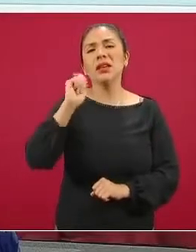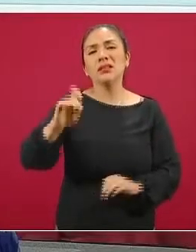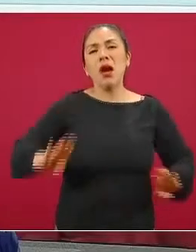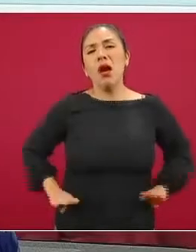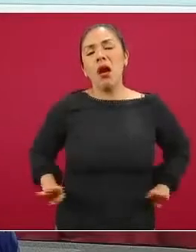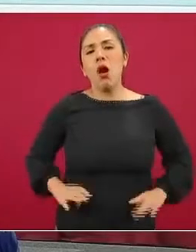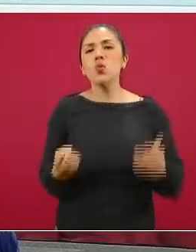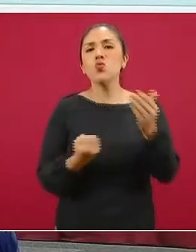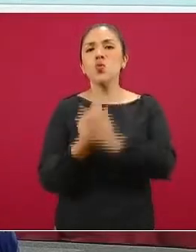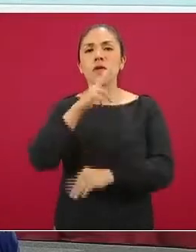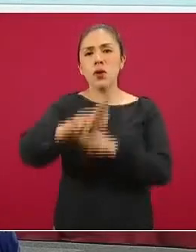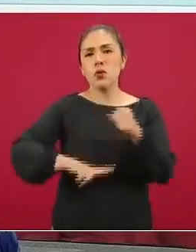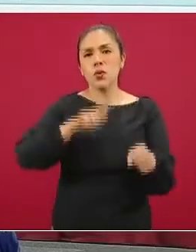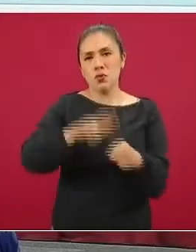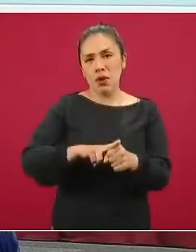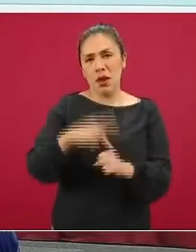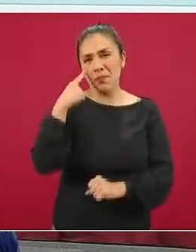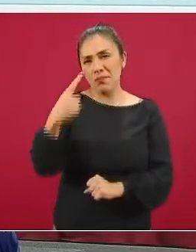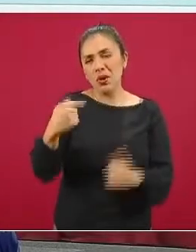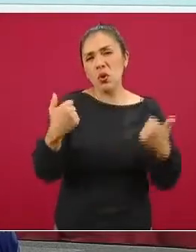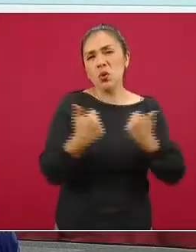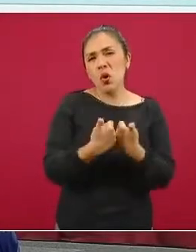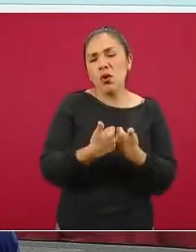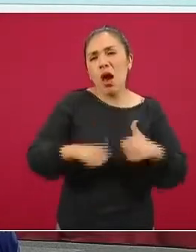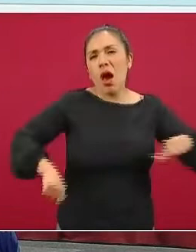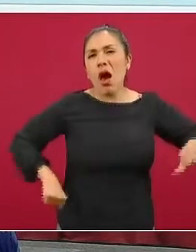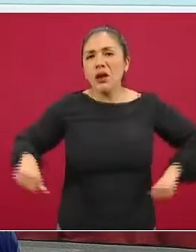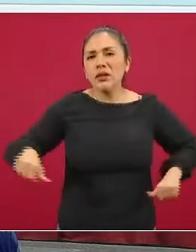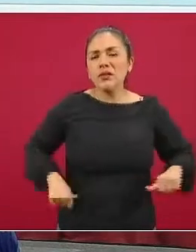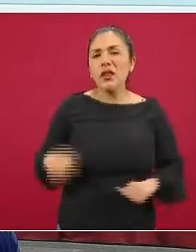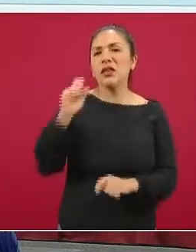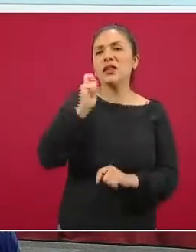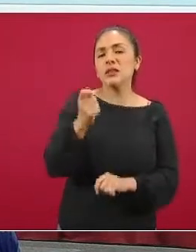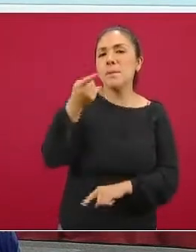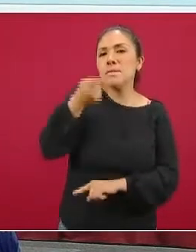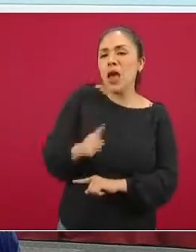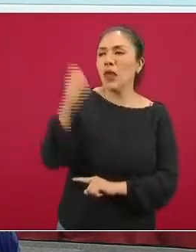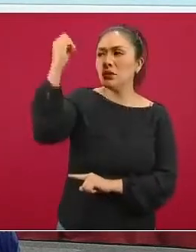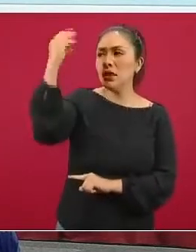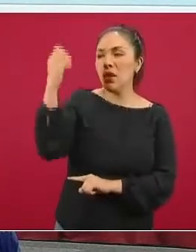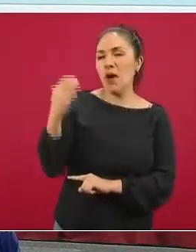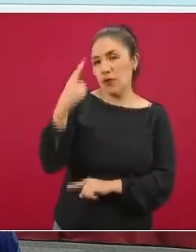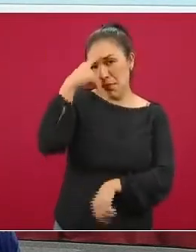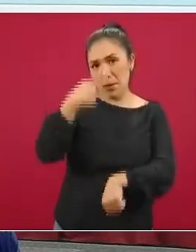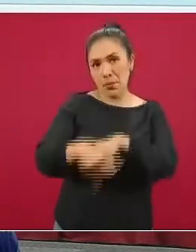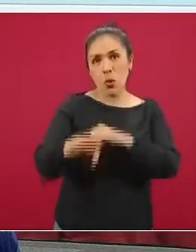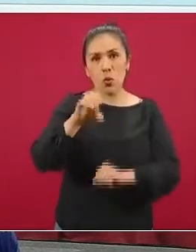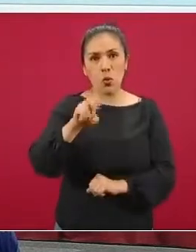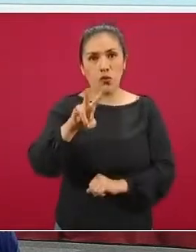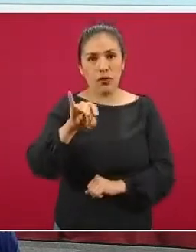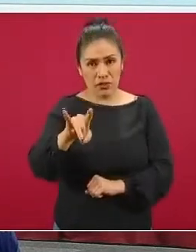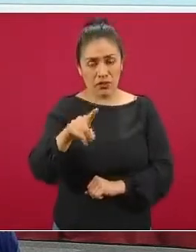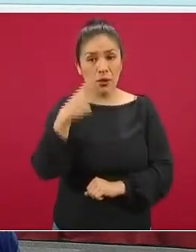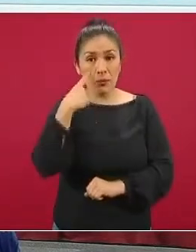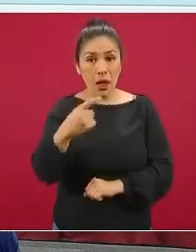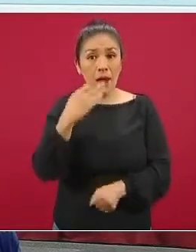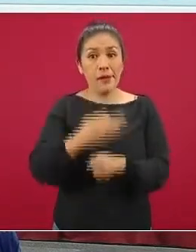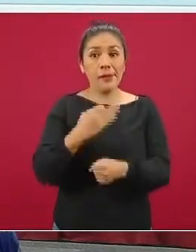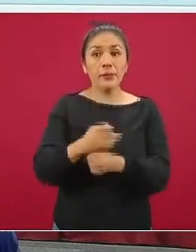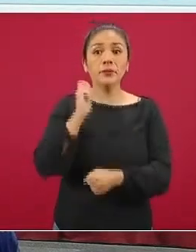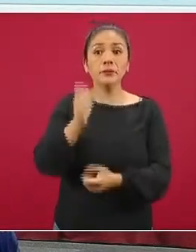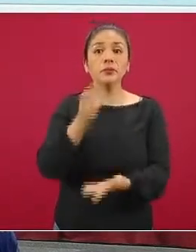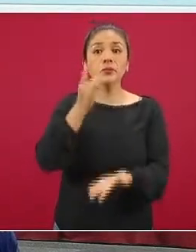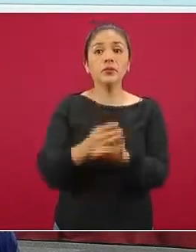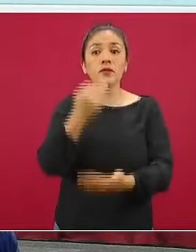nueva normalidad caracterizada por las acciones del semáforo de riesgo COVID. Y prácticamente nos va a quedar ya